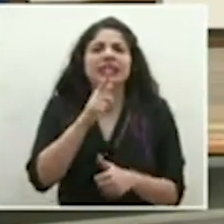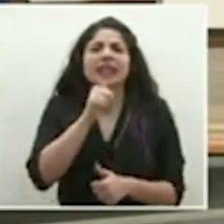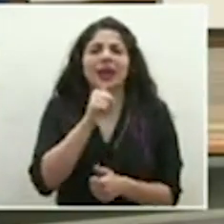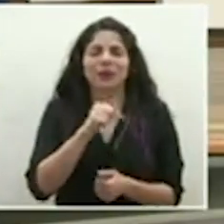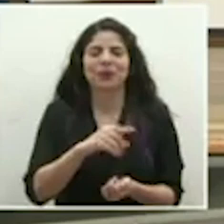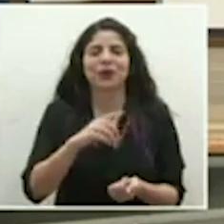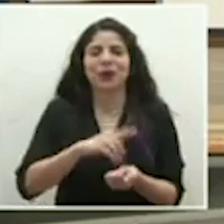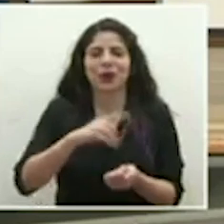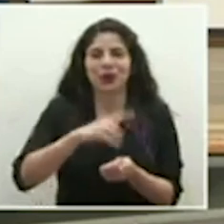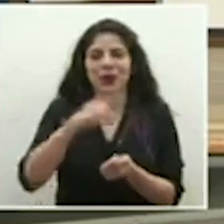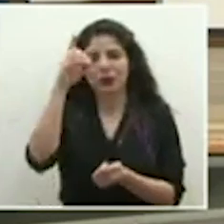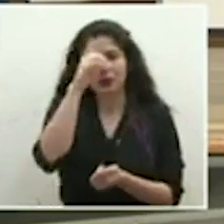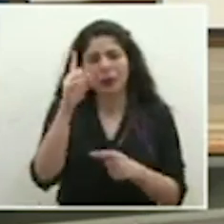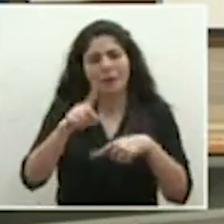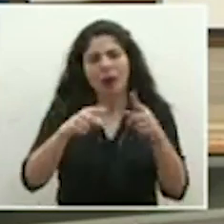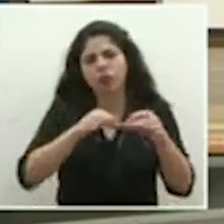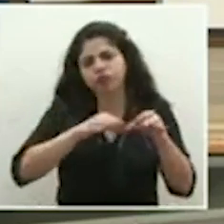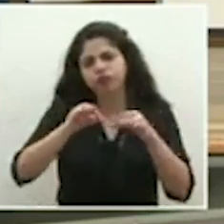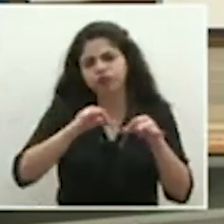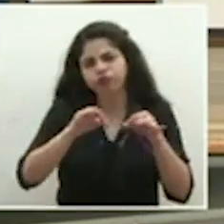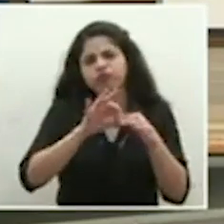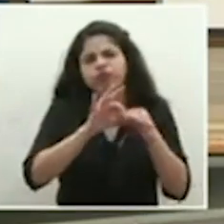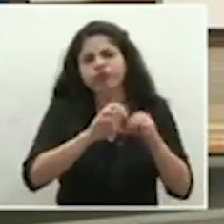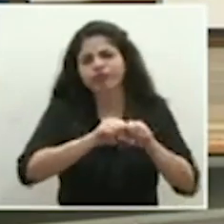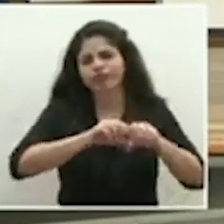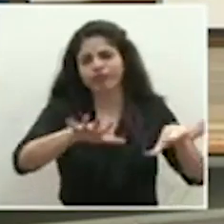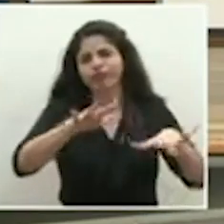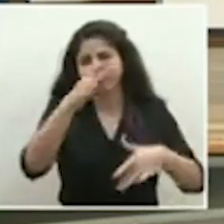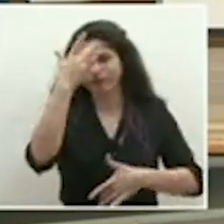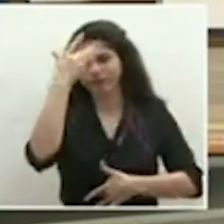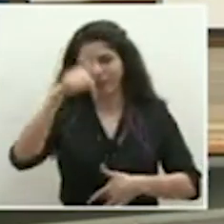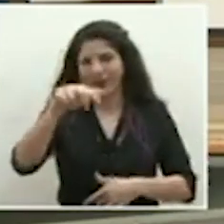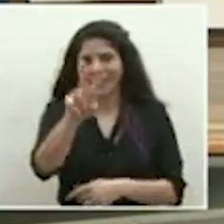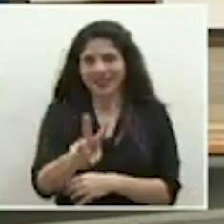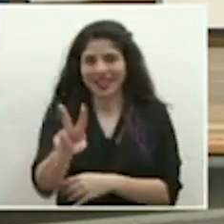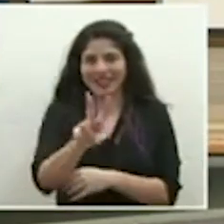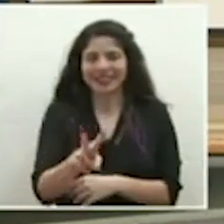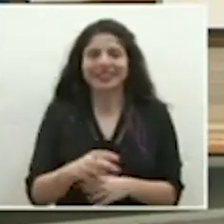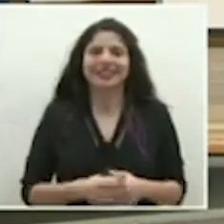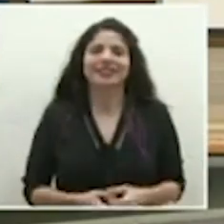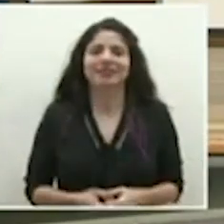al doctor Salas, quien detallará el reporte epidemiológico de este viernes.